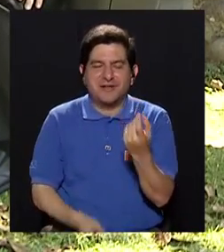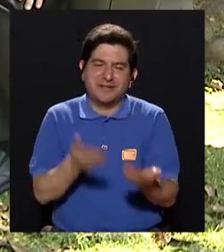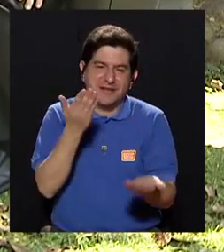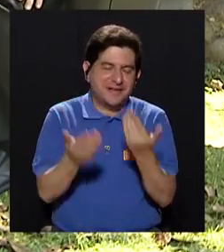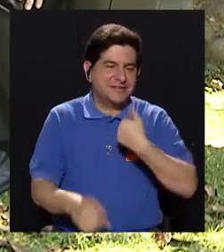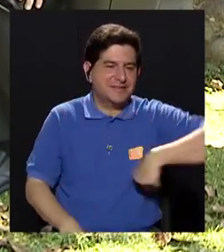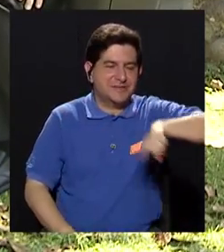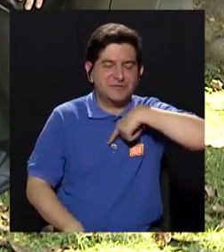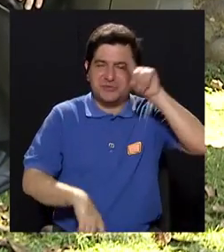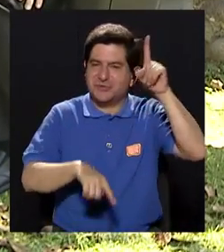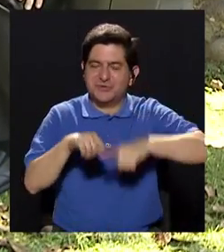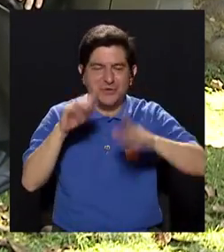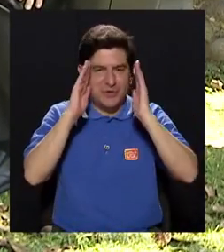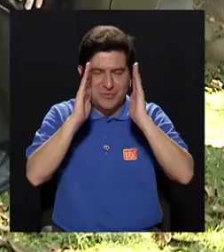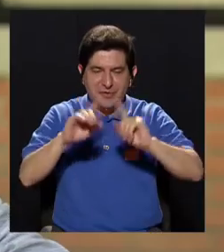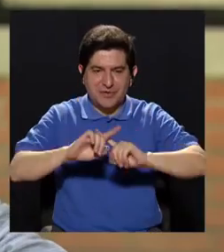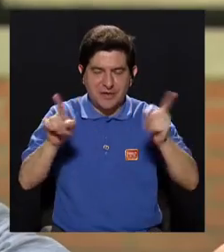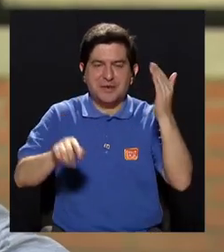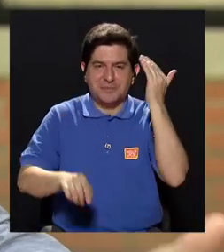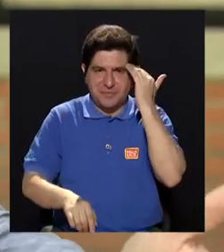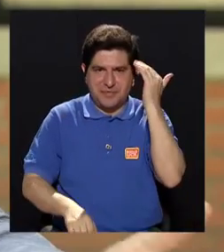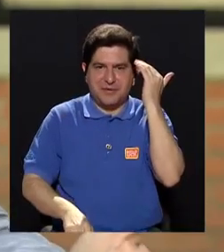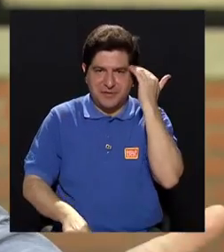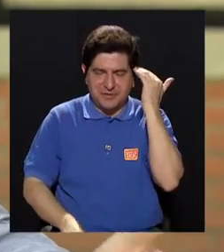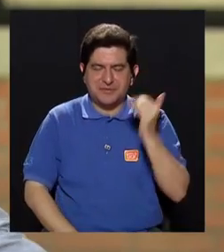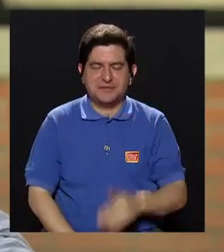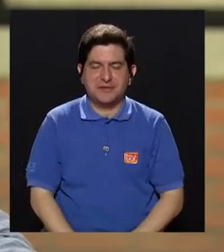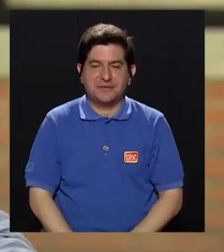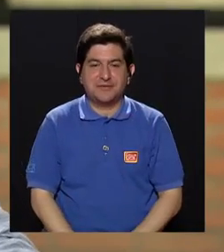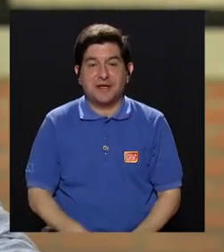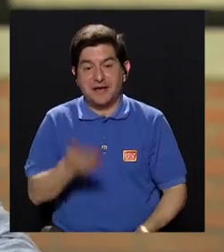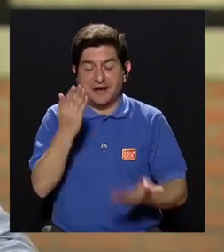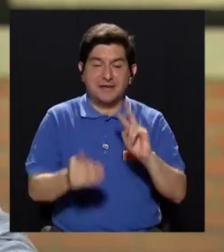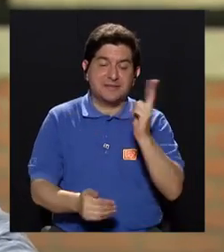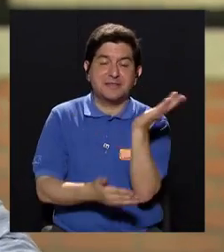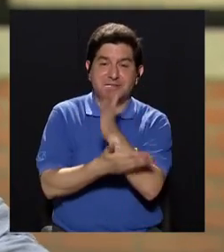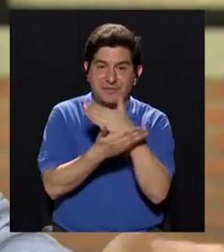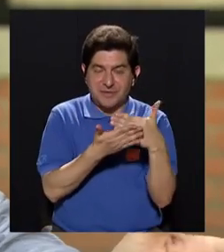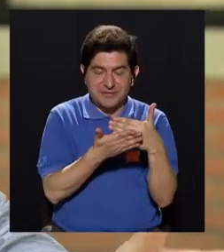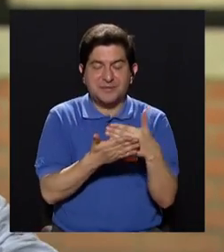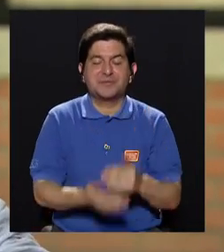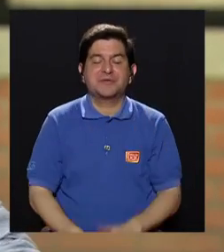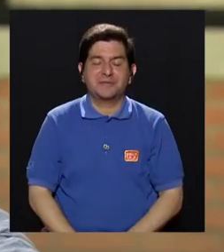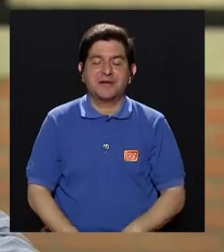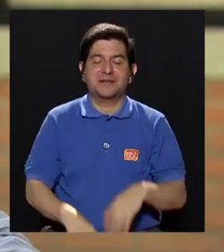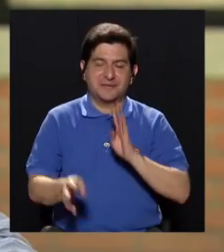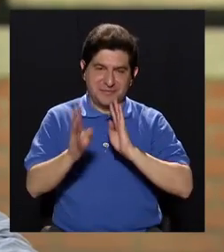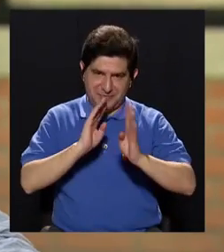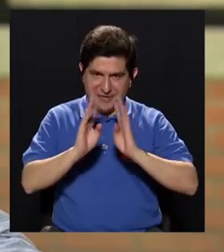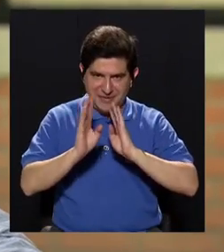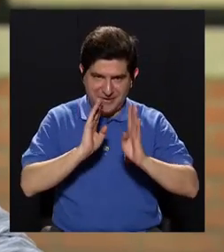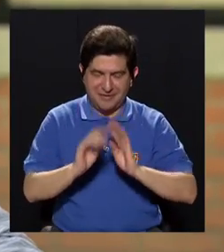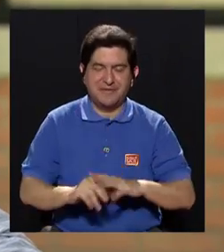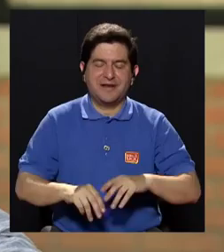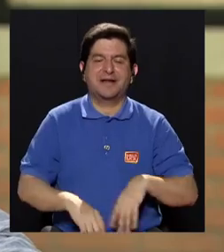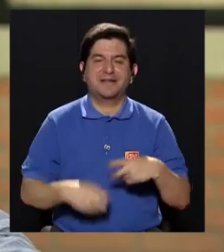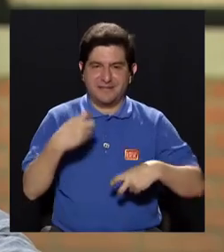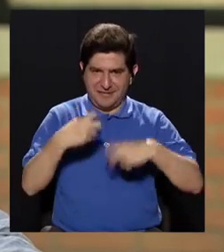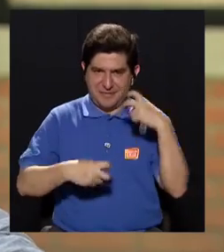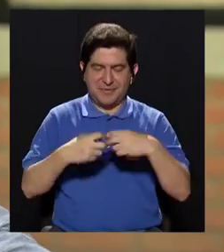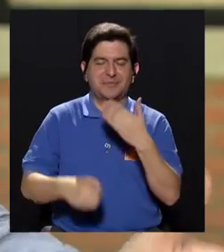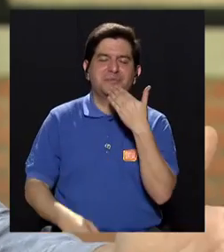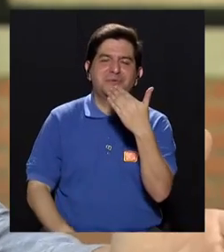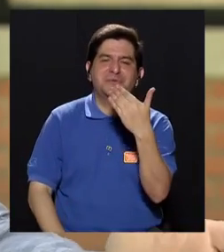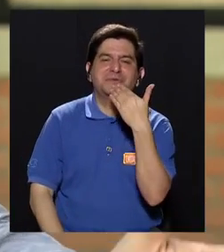tapete que no pudimos abordar, pero que sabemos que eventualmente va a haber una segunda parte, por decirlo de alguna manera, sobre este